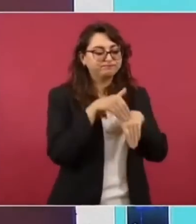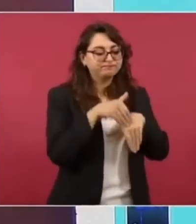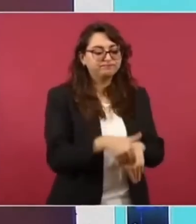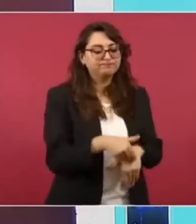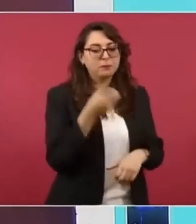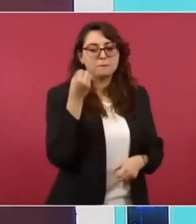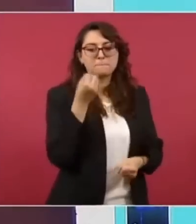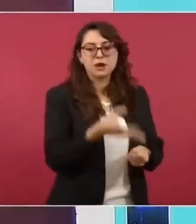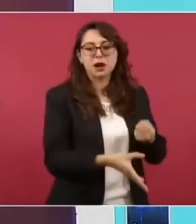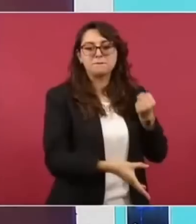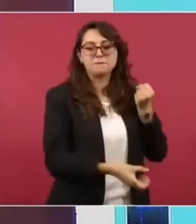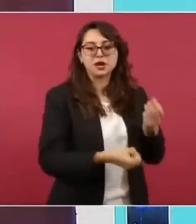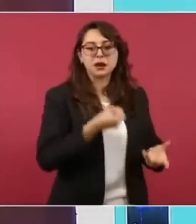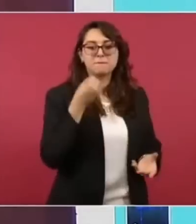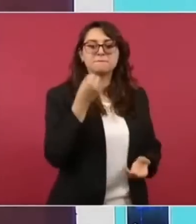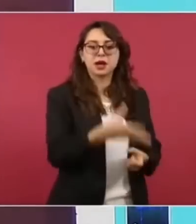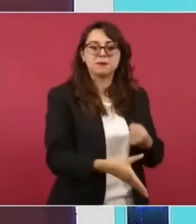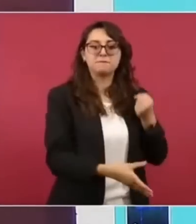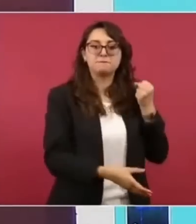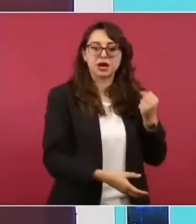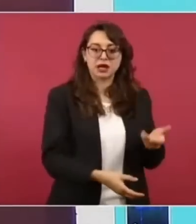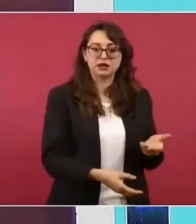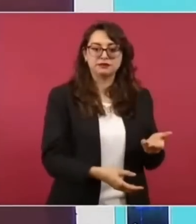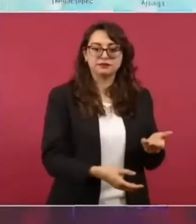Por eso nos los planteaban.